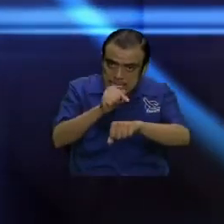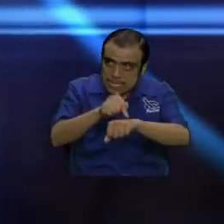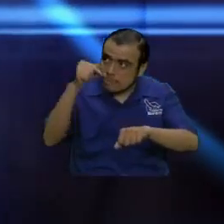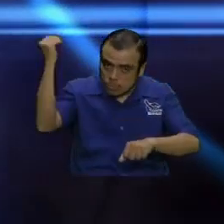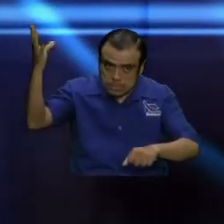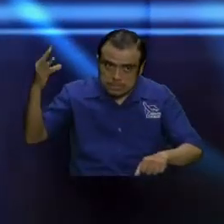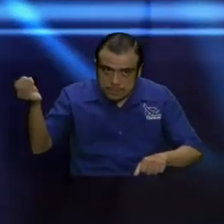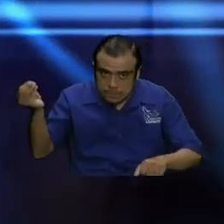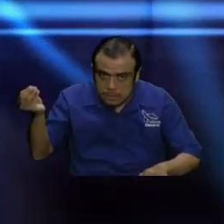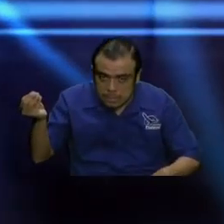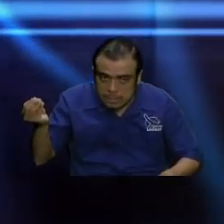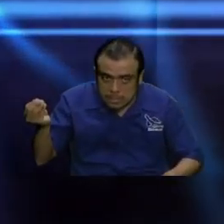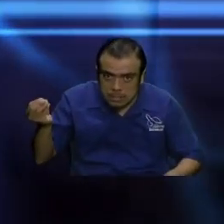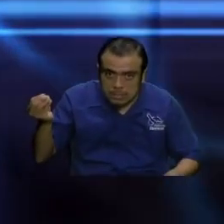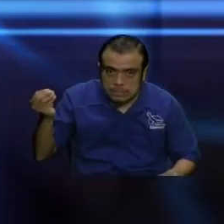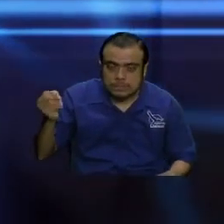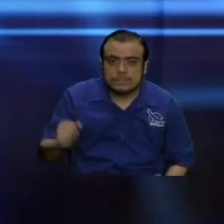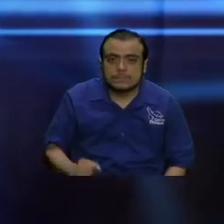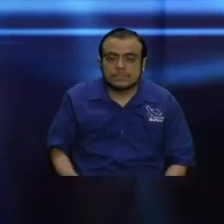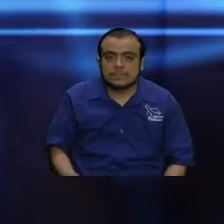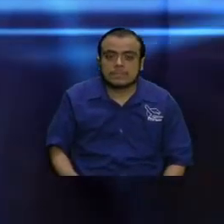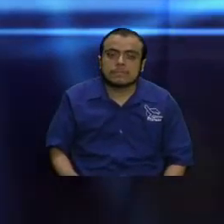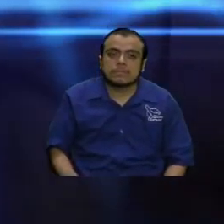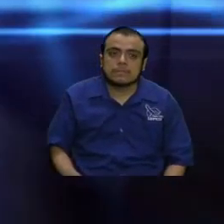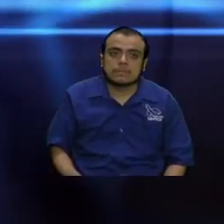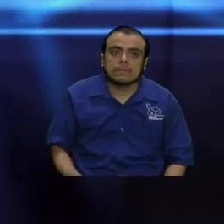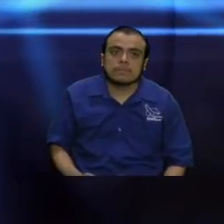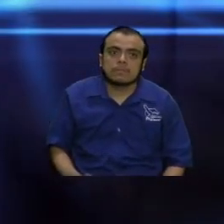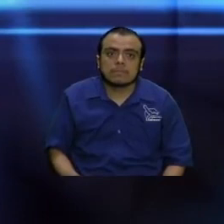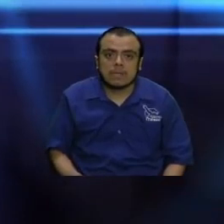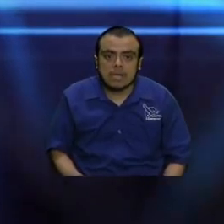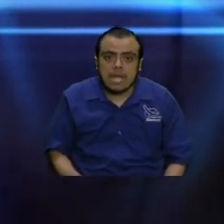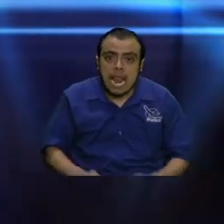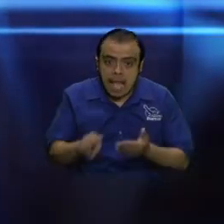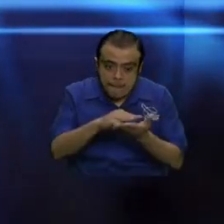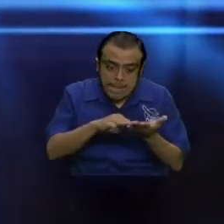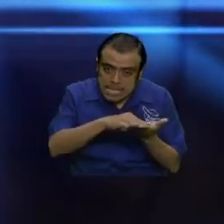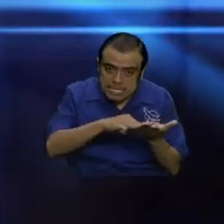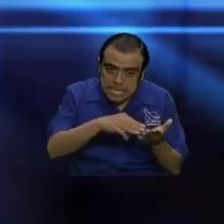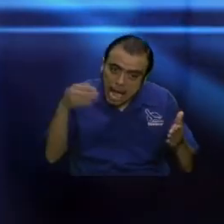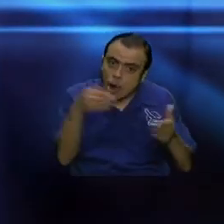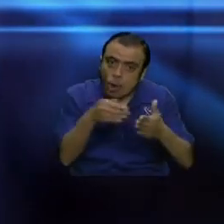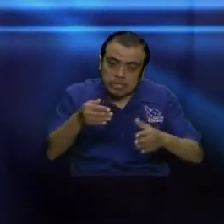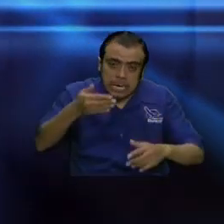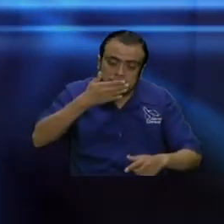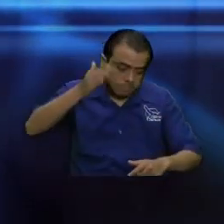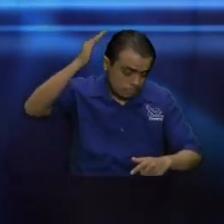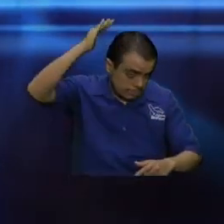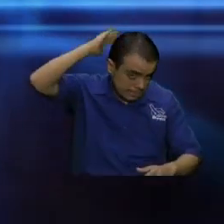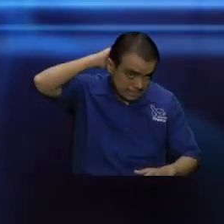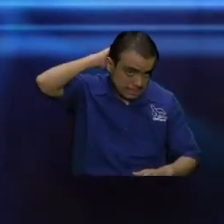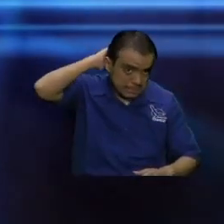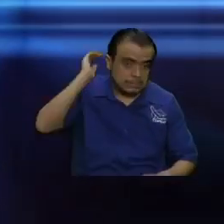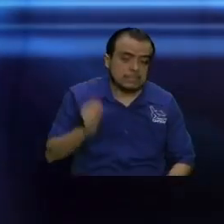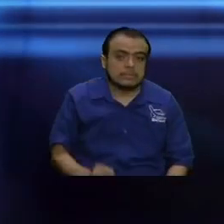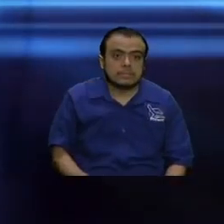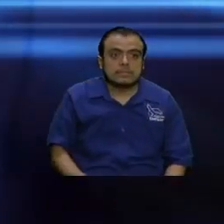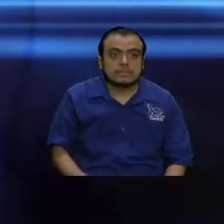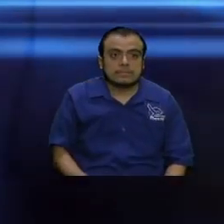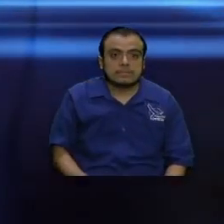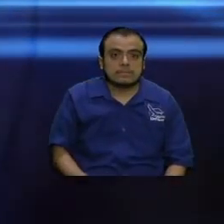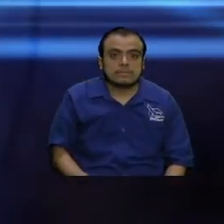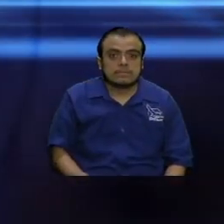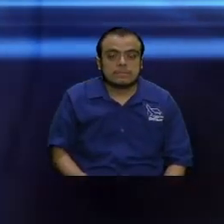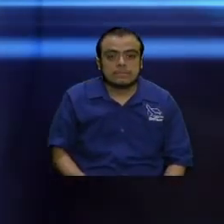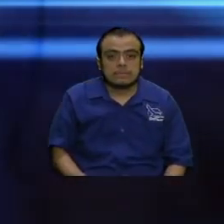hermano a ver no sea sincero antídoto para la hipocresía sería según Cristo Mateo